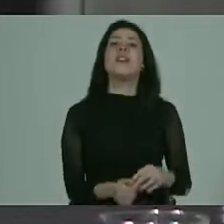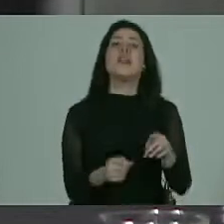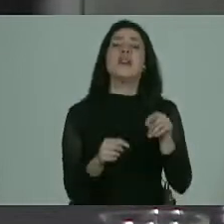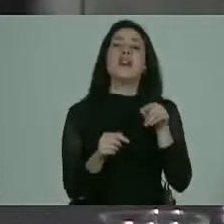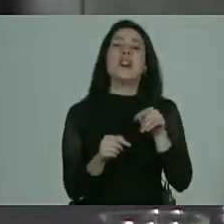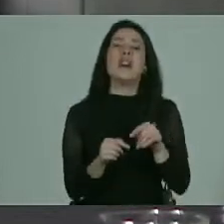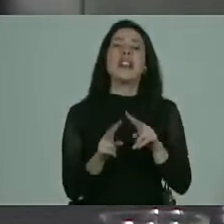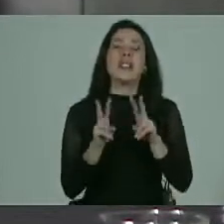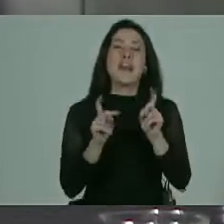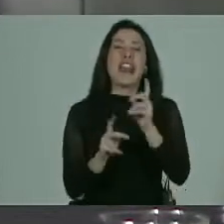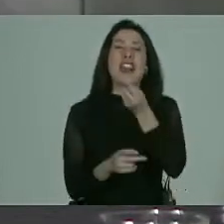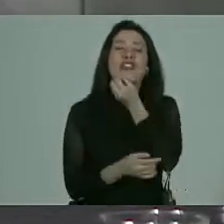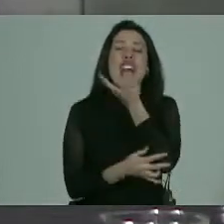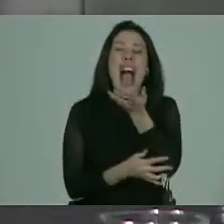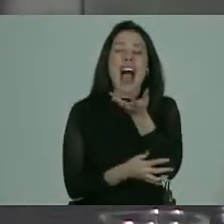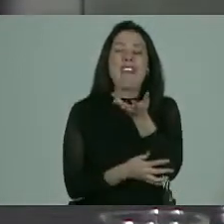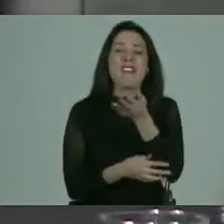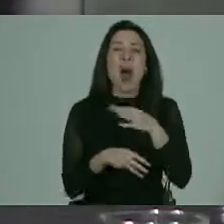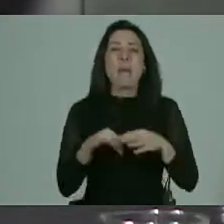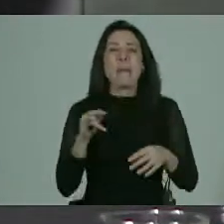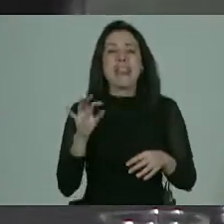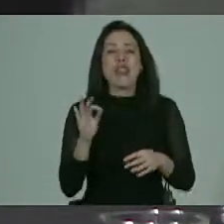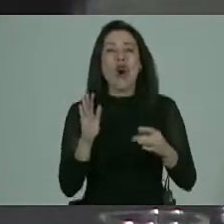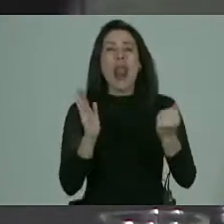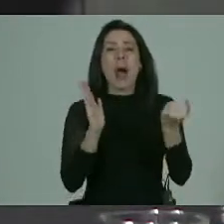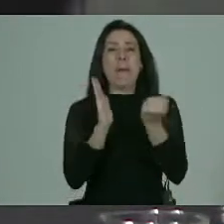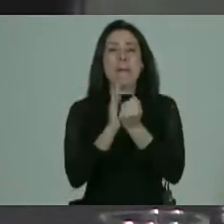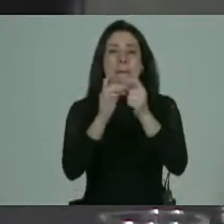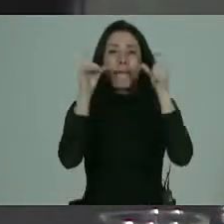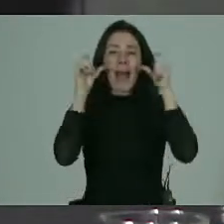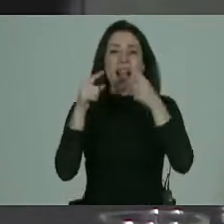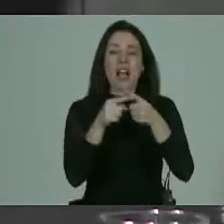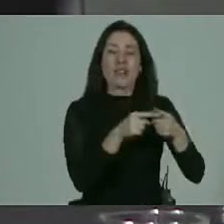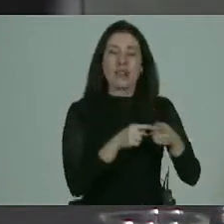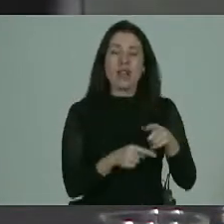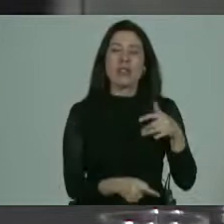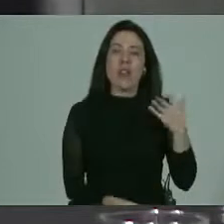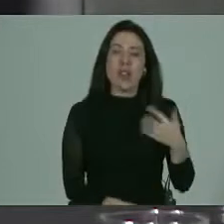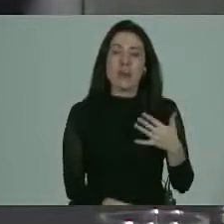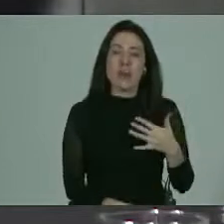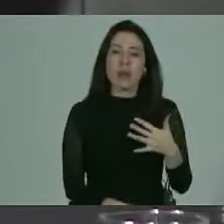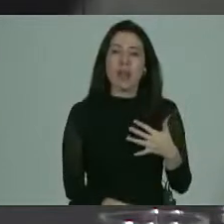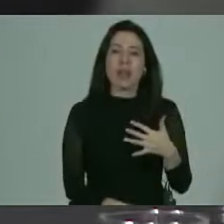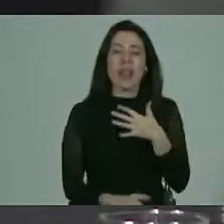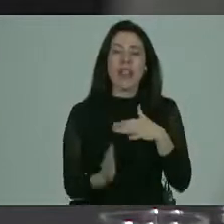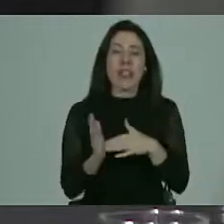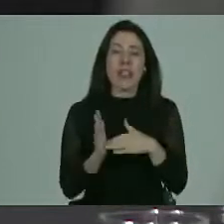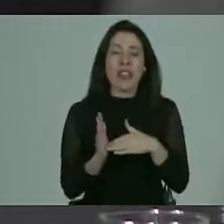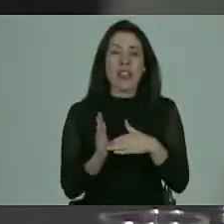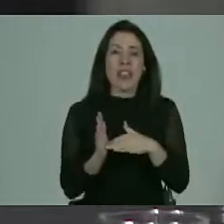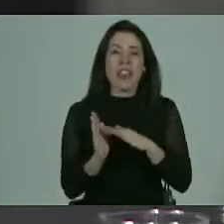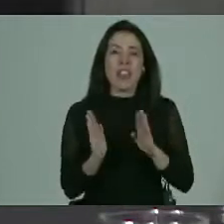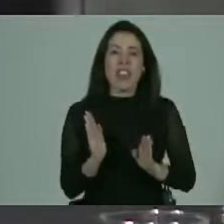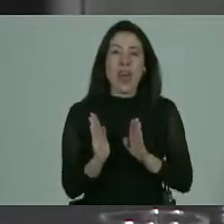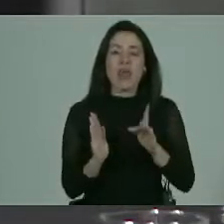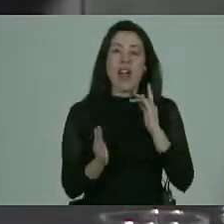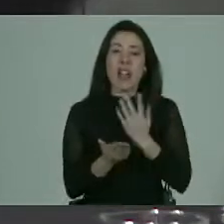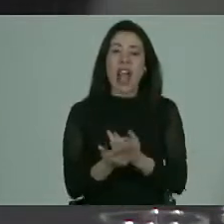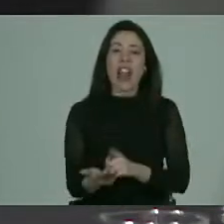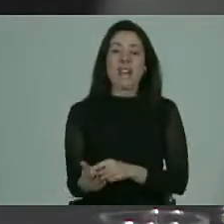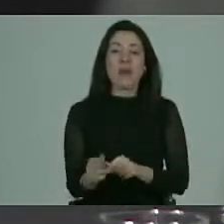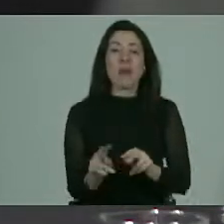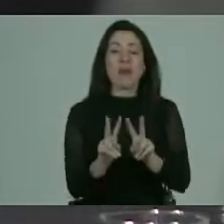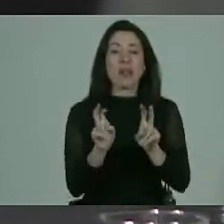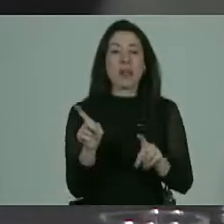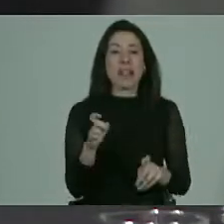el tabú el mito y el estigma social son parte importante de la deuda que tienen las familias frente a la sexualidad